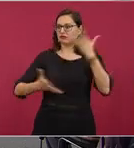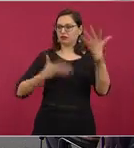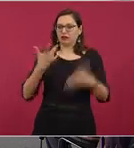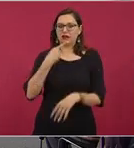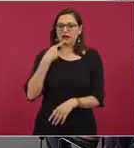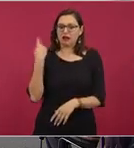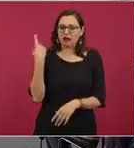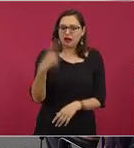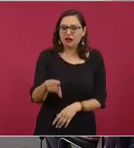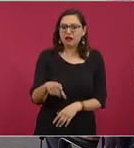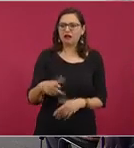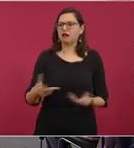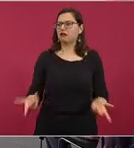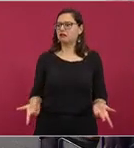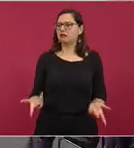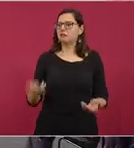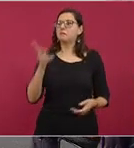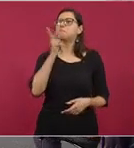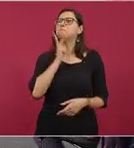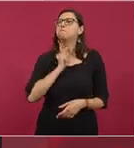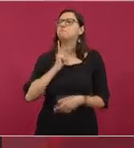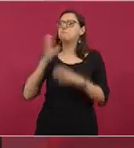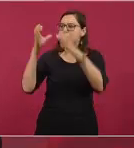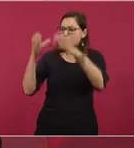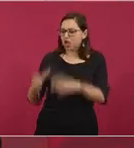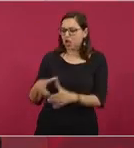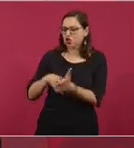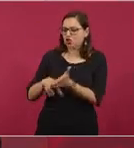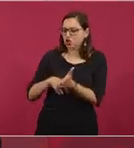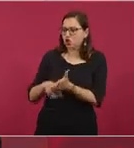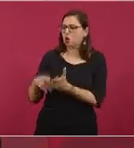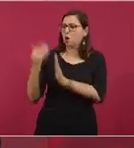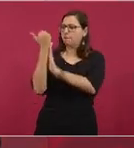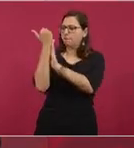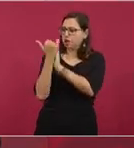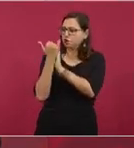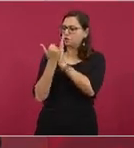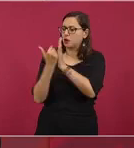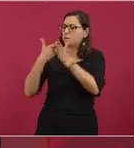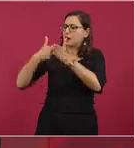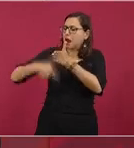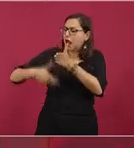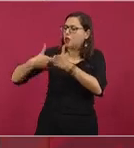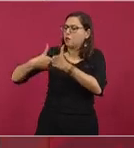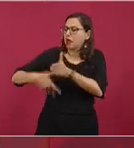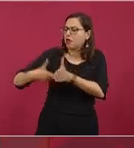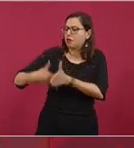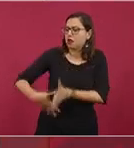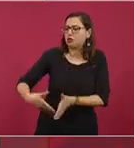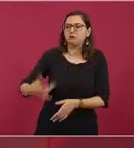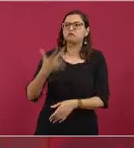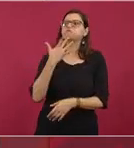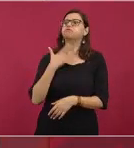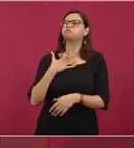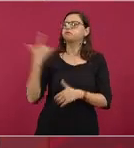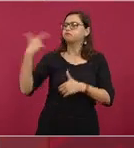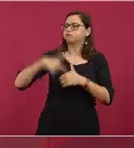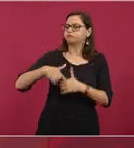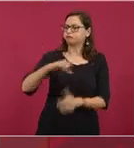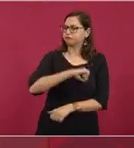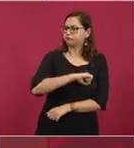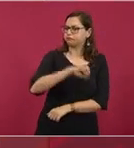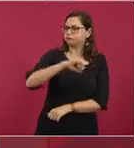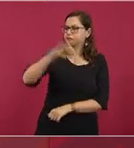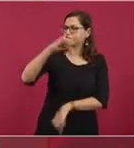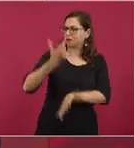el petróleo crudo la gasolina no se reducía en su precio